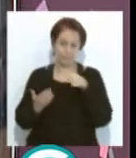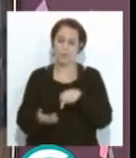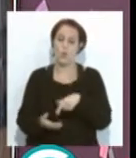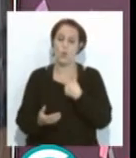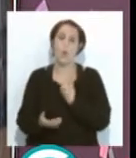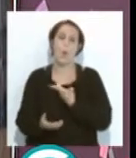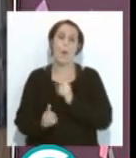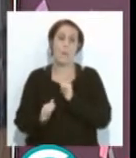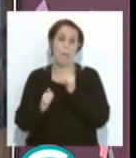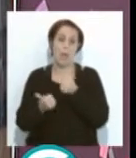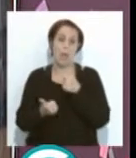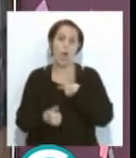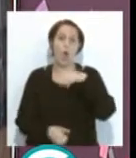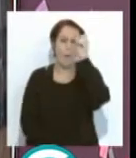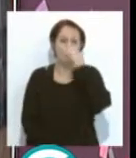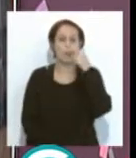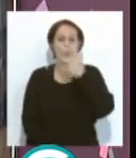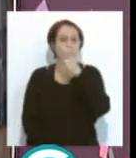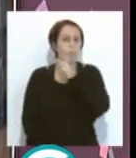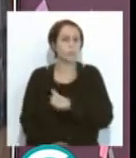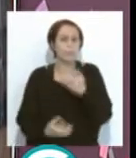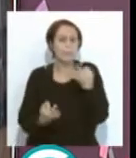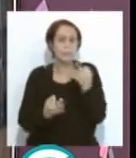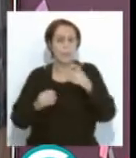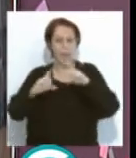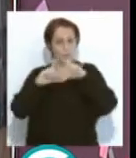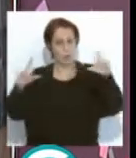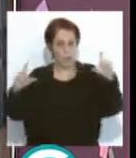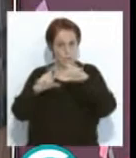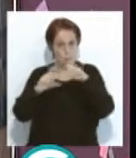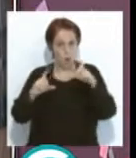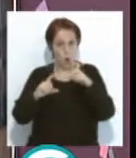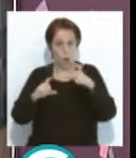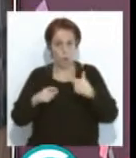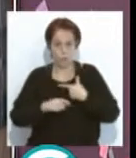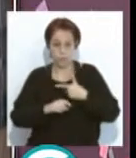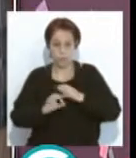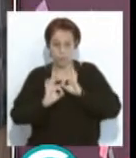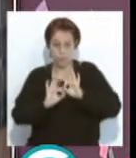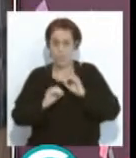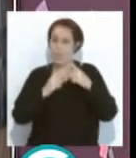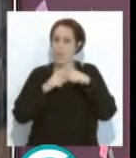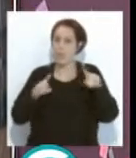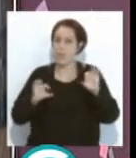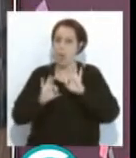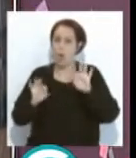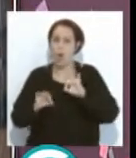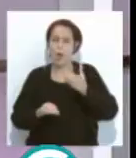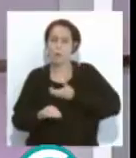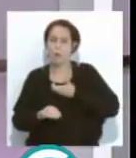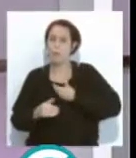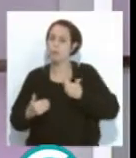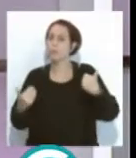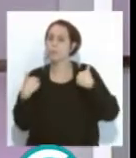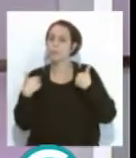lata. ¿Qué opinas tú? ¿Crees que el patronato tal cual, un patronato diferente o al ayuntamiento?